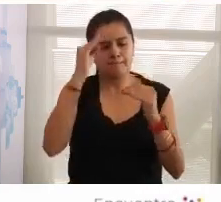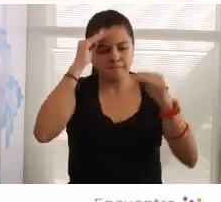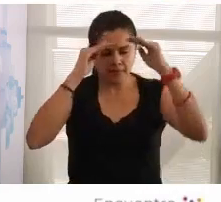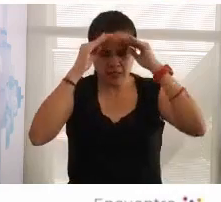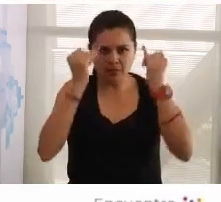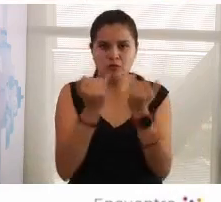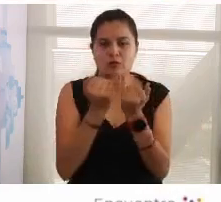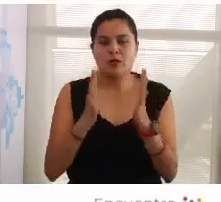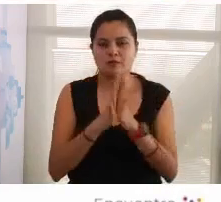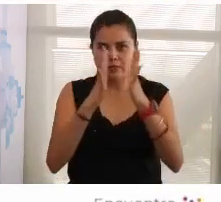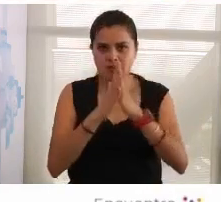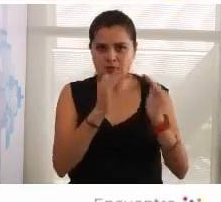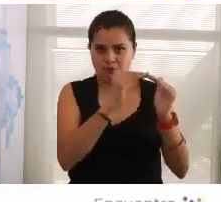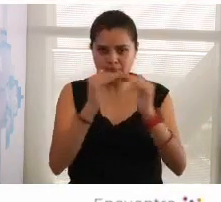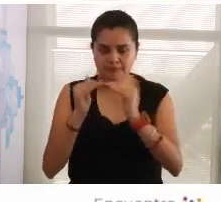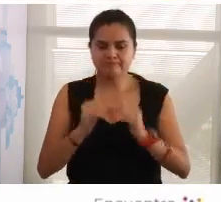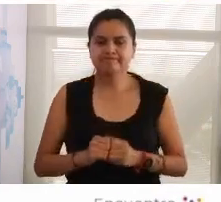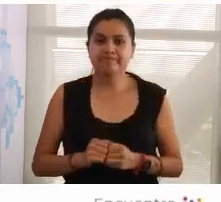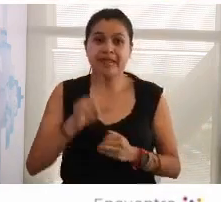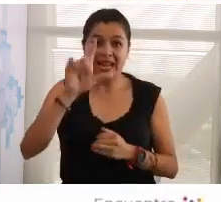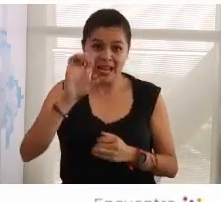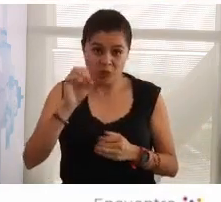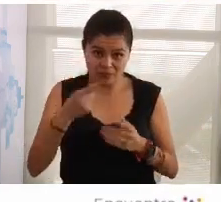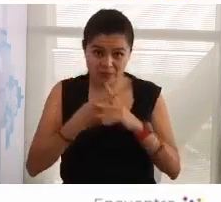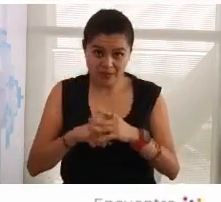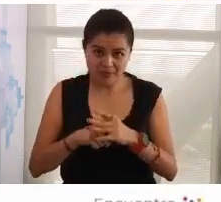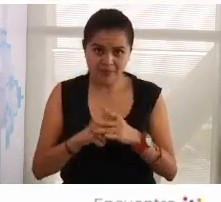gracias Leo ¿quieres empezar?